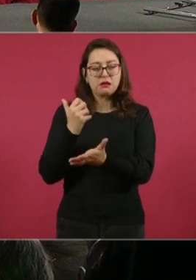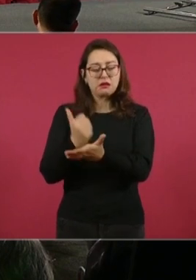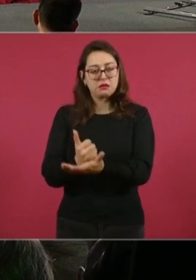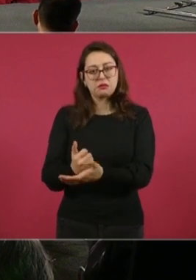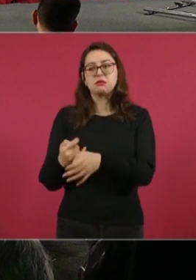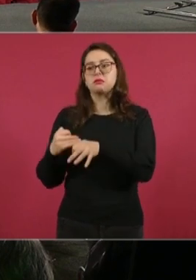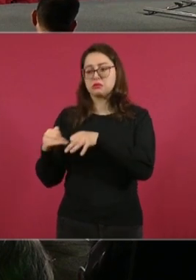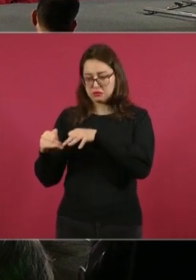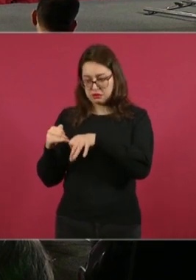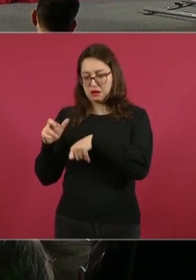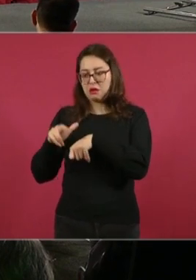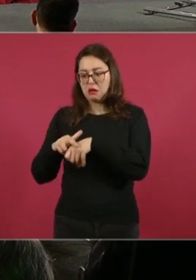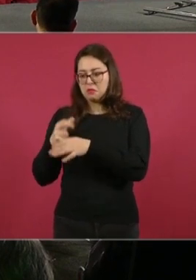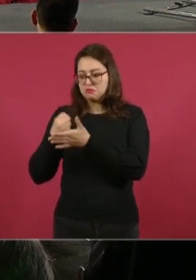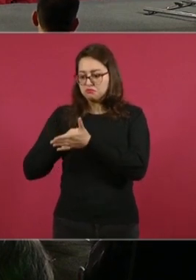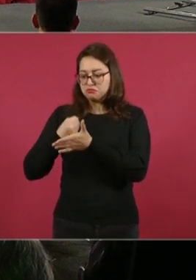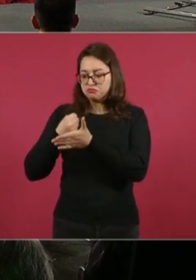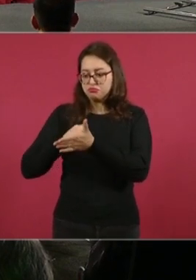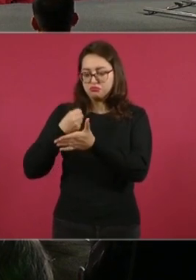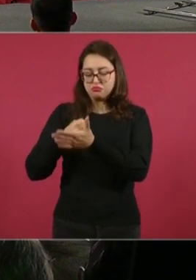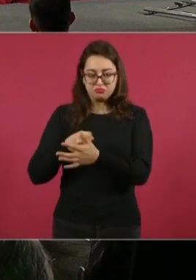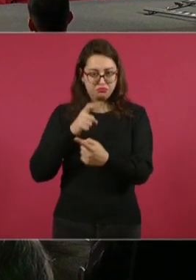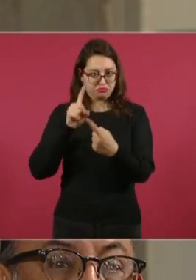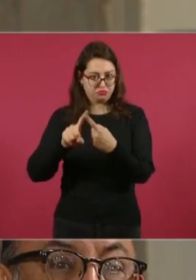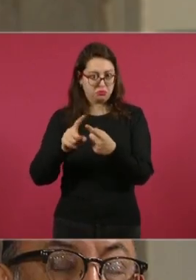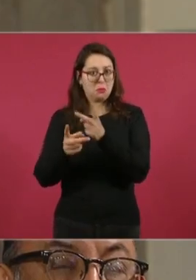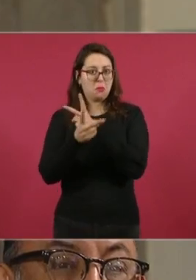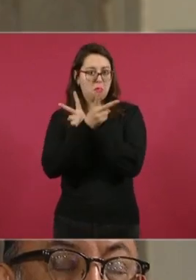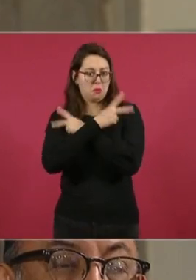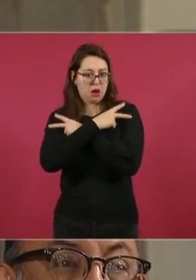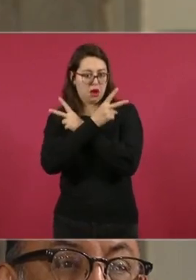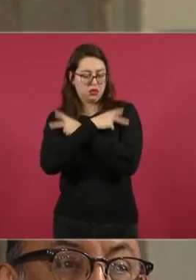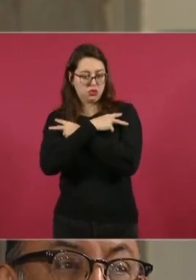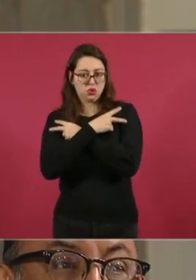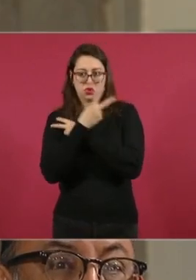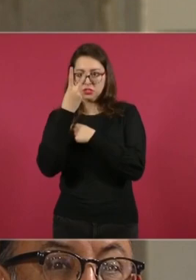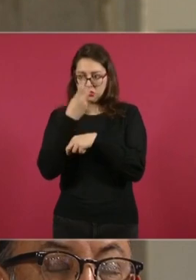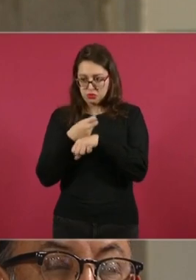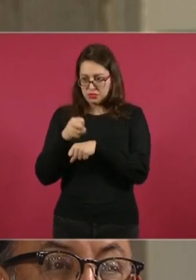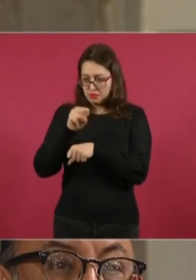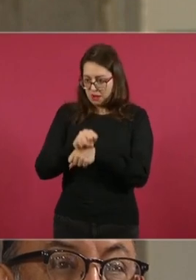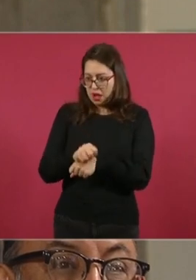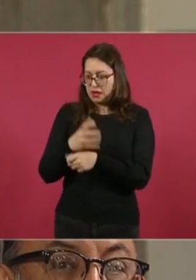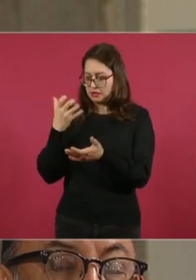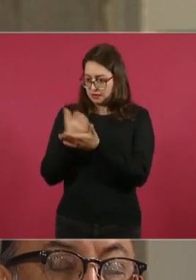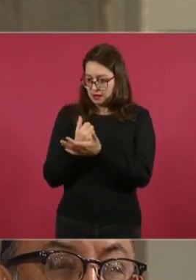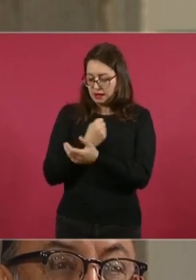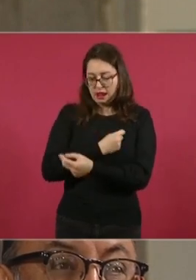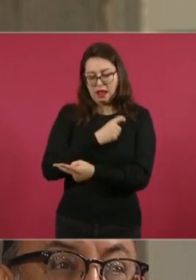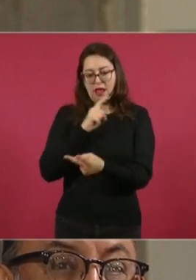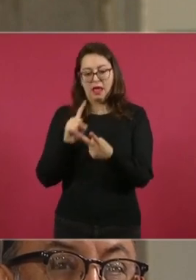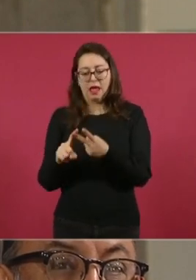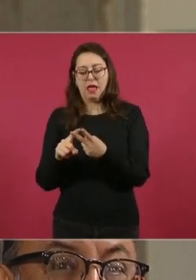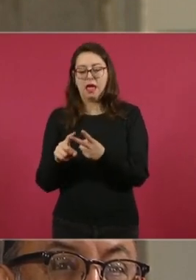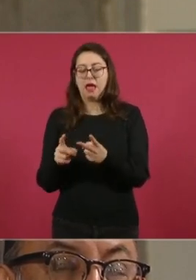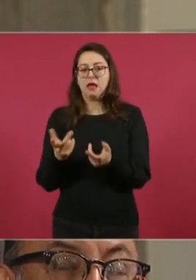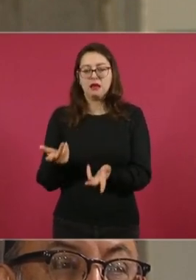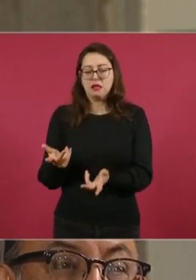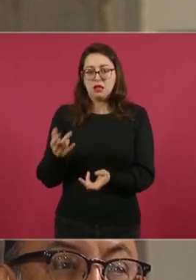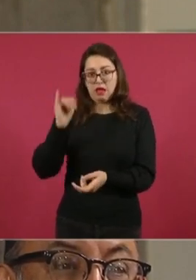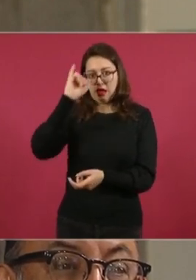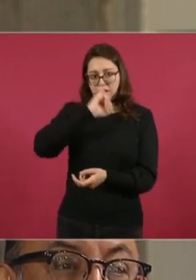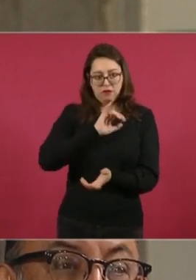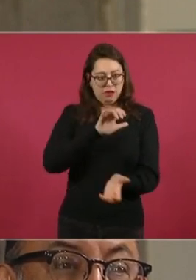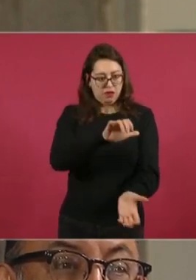la lucha de los trabajadores. El tema de la ampliación de las vacaciones a dos semanas, el tema del reparto de utilidades, el tema de los